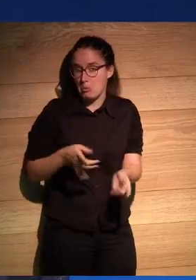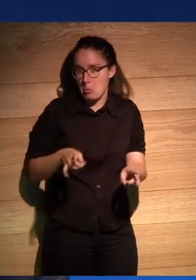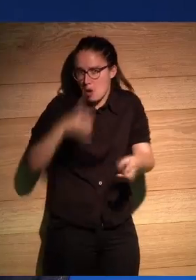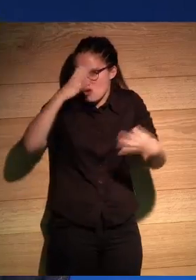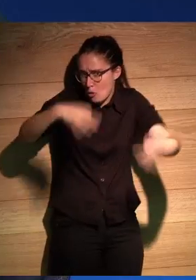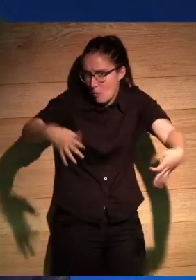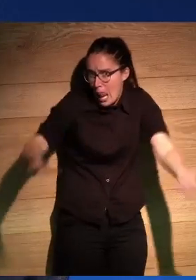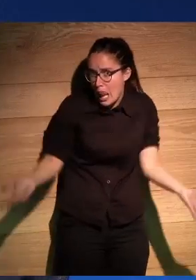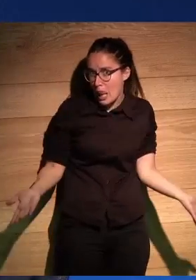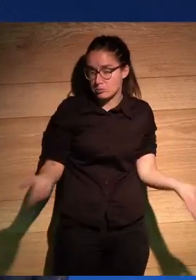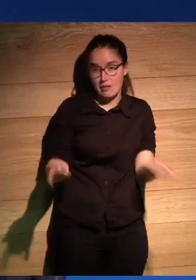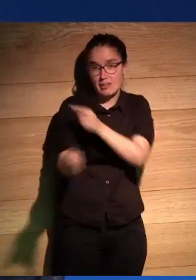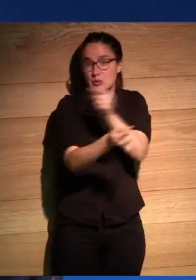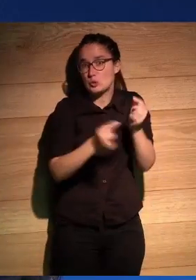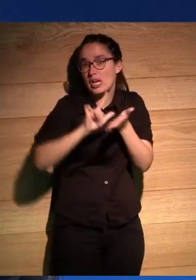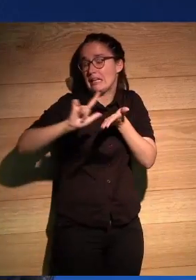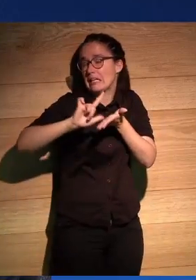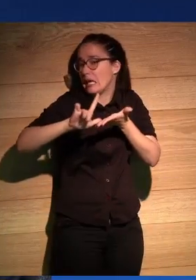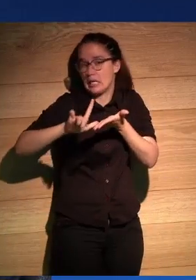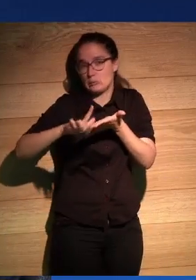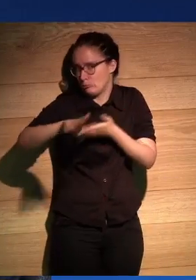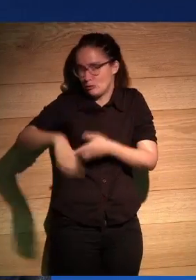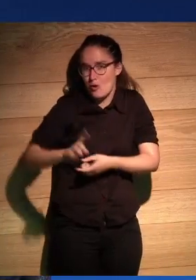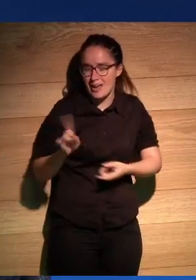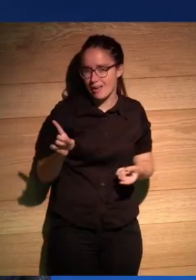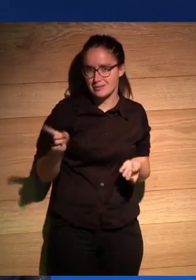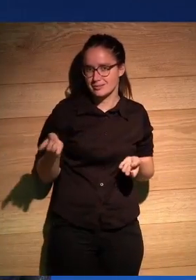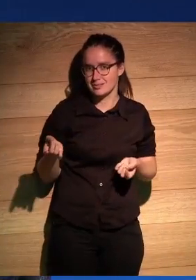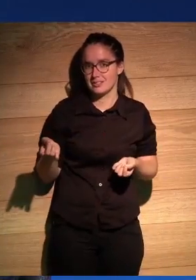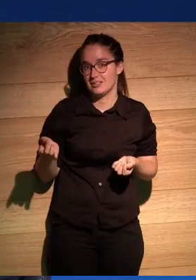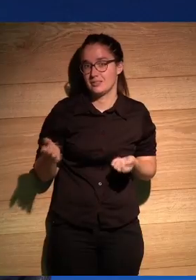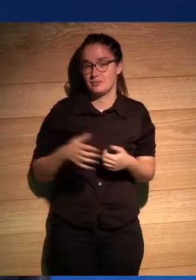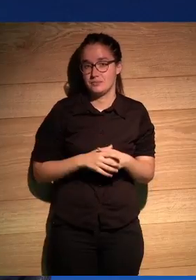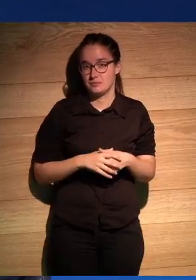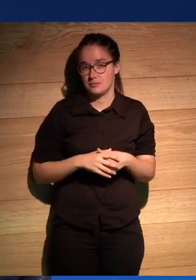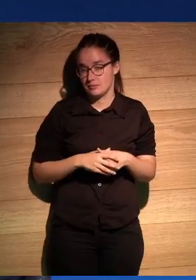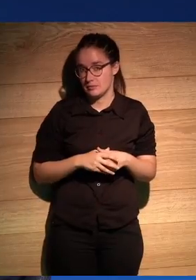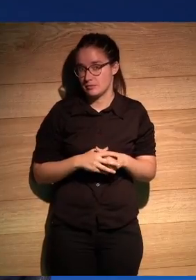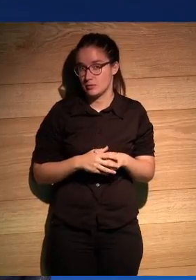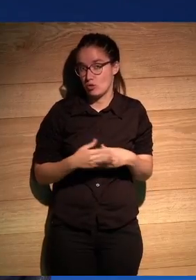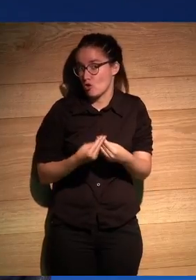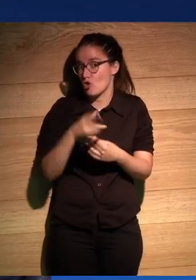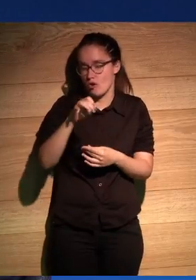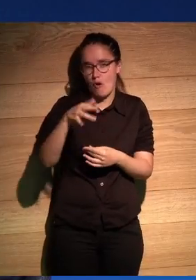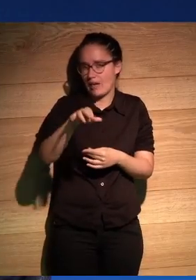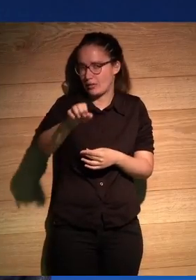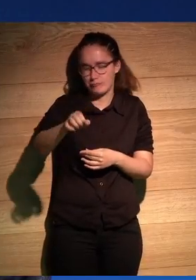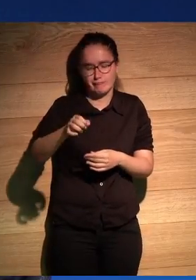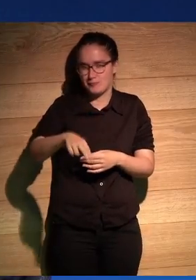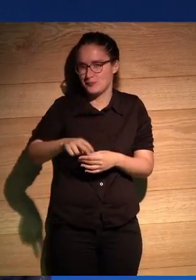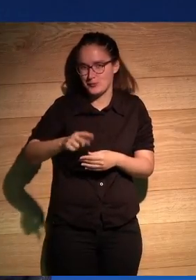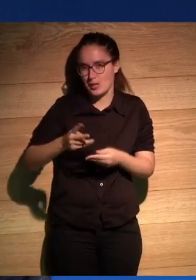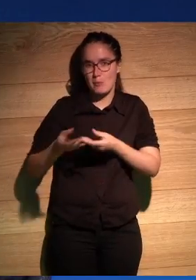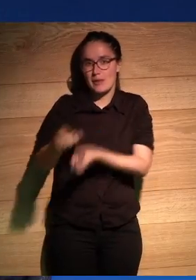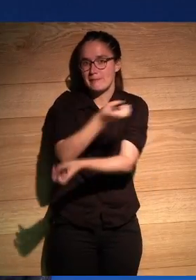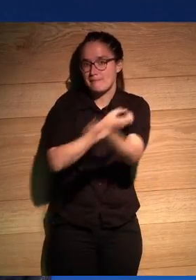grandes discusiones literarias nunca las hubo con con con Roberto nunca nunca había